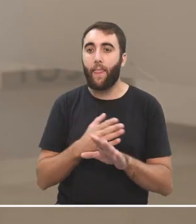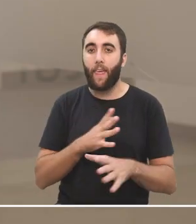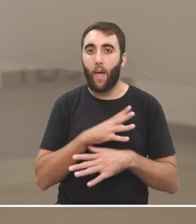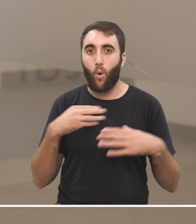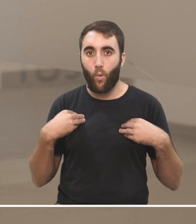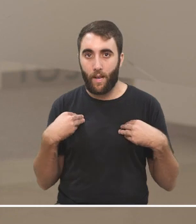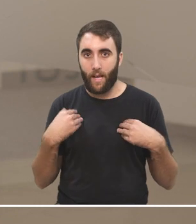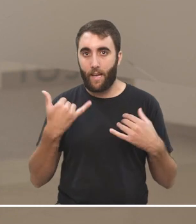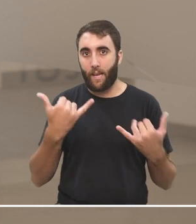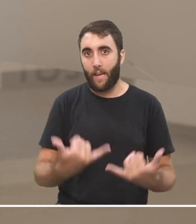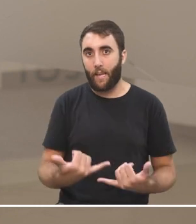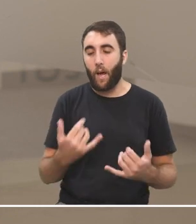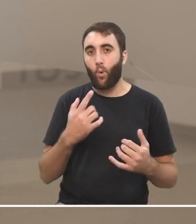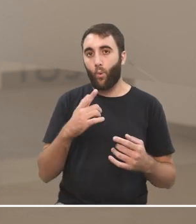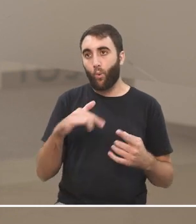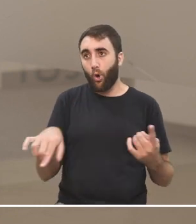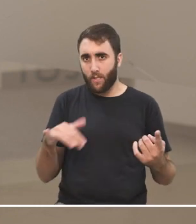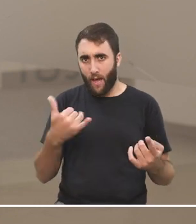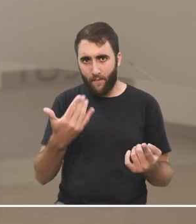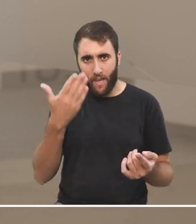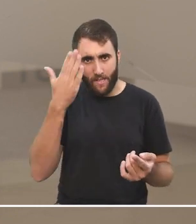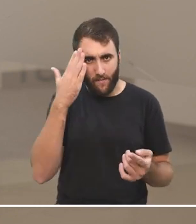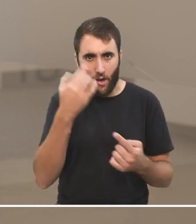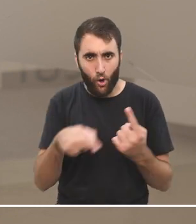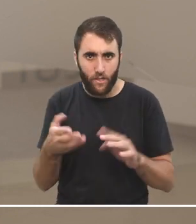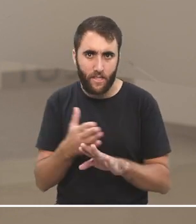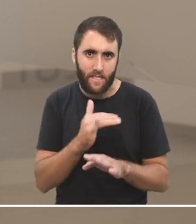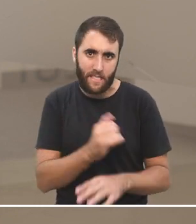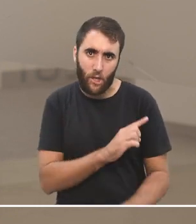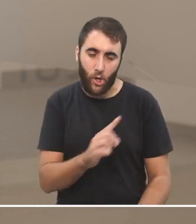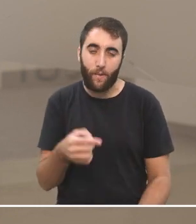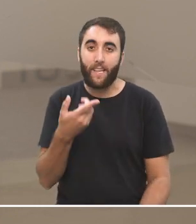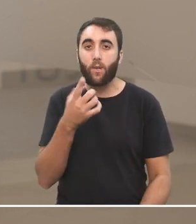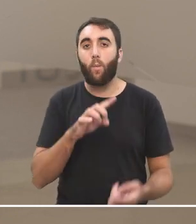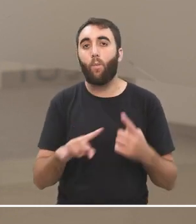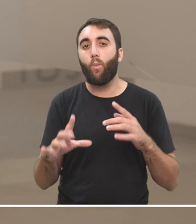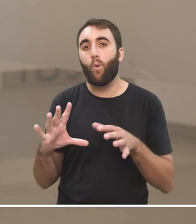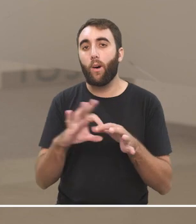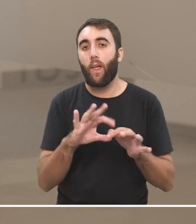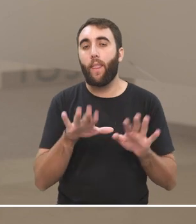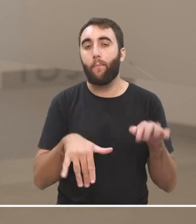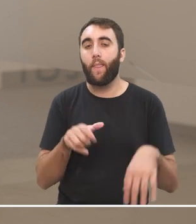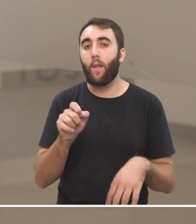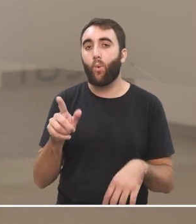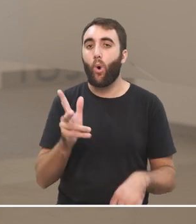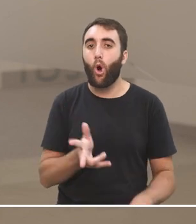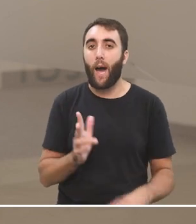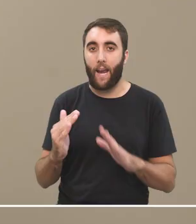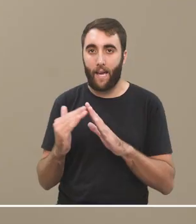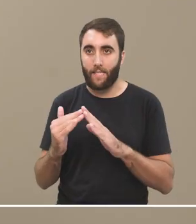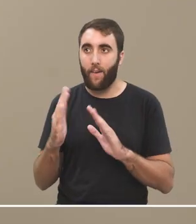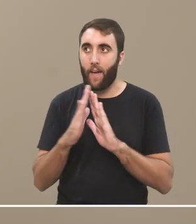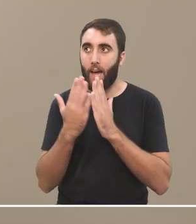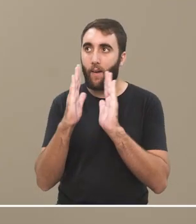tenían un bagaje o no lo tenían. Y eso tenía mucha relación con el tipo de hogar del que provenían. Si por ejemplo había